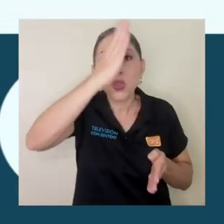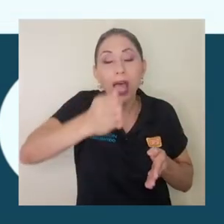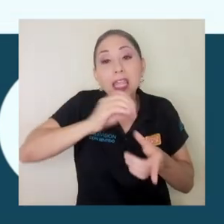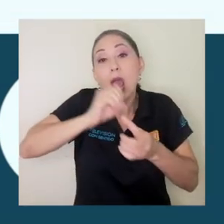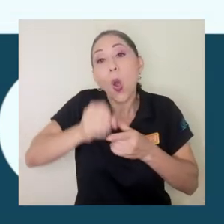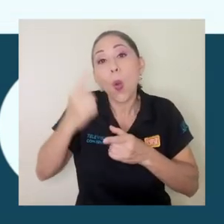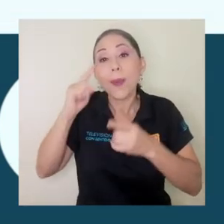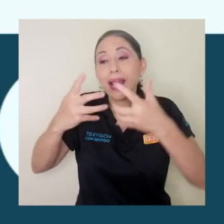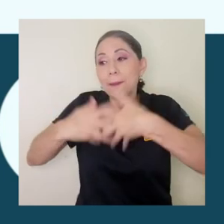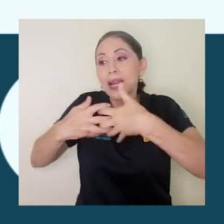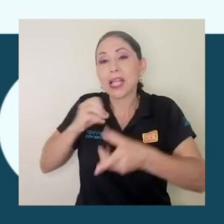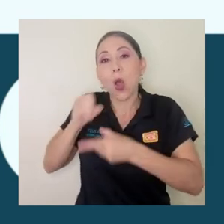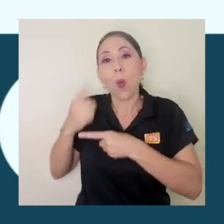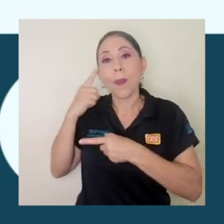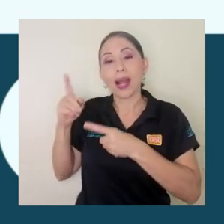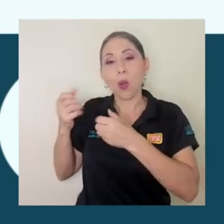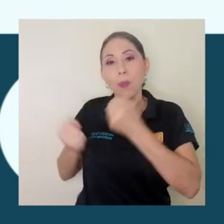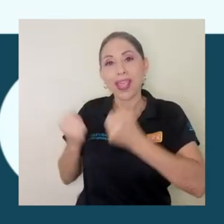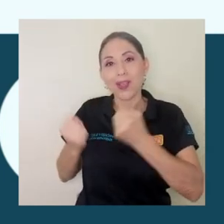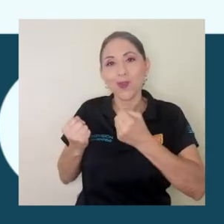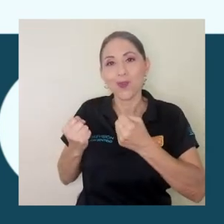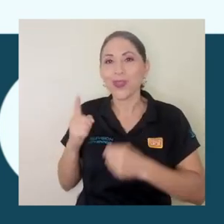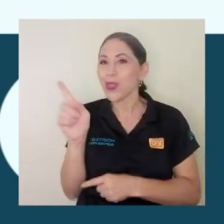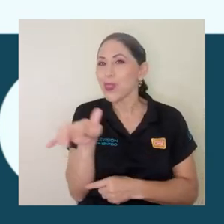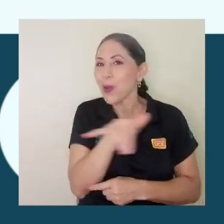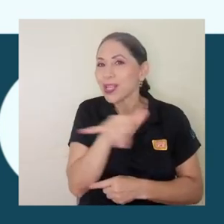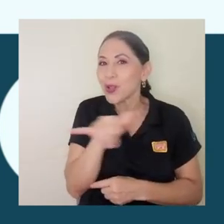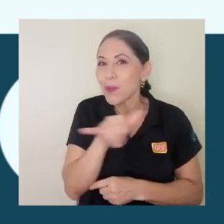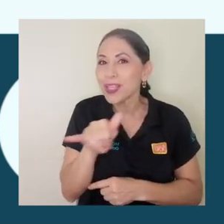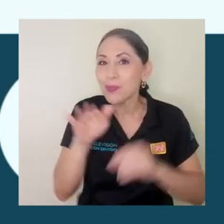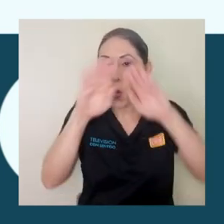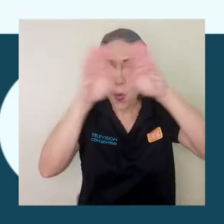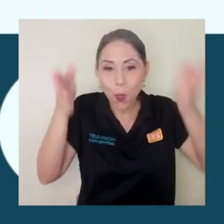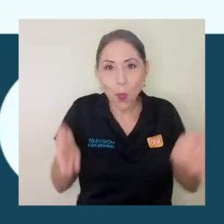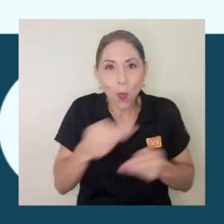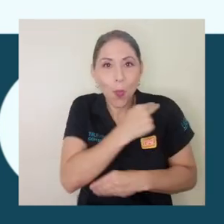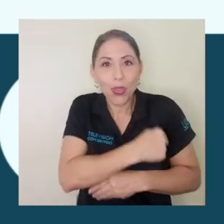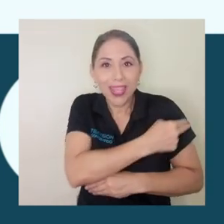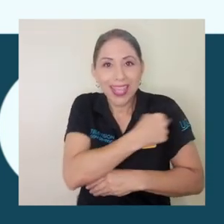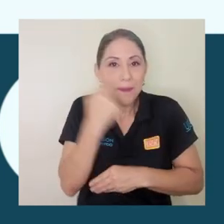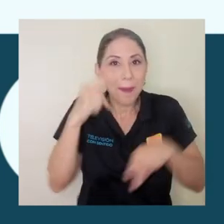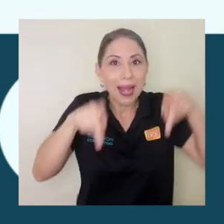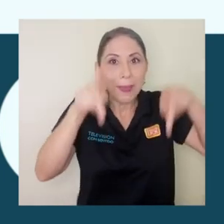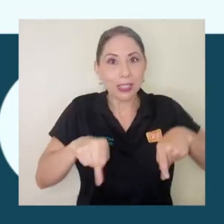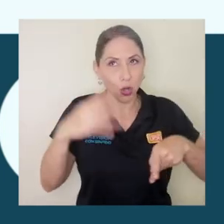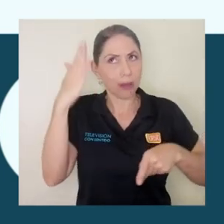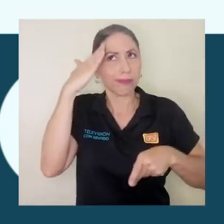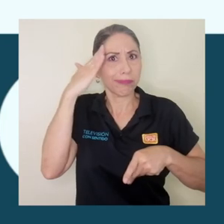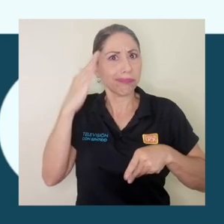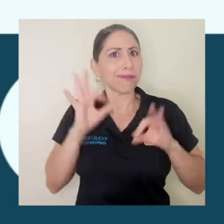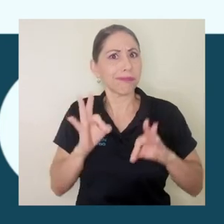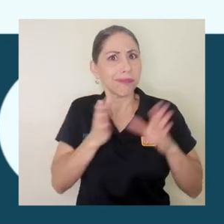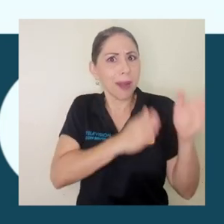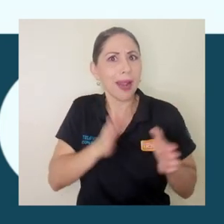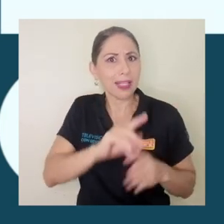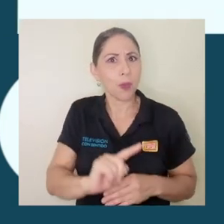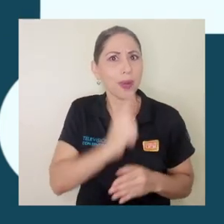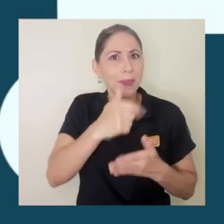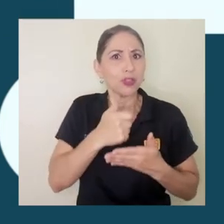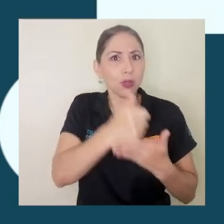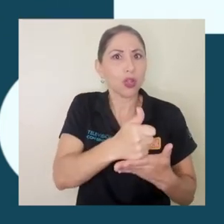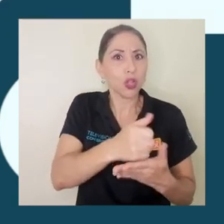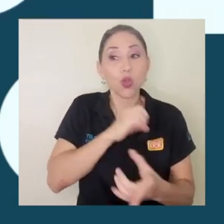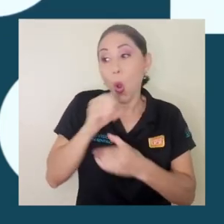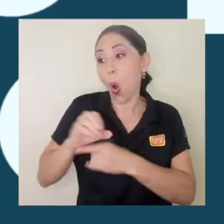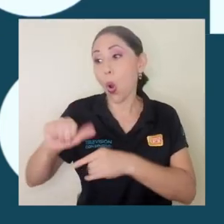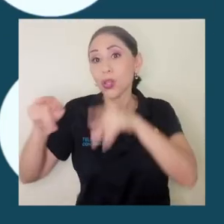botiquín de montaña a un botiquín para una empresa o para un vehículo, tampoco es el mismo botiquín para una persona con preparación en primeros auxilios